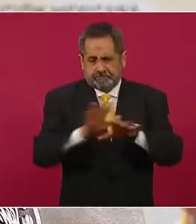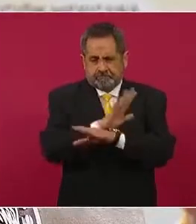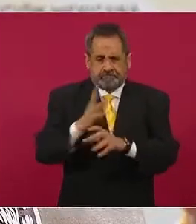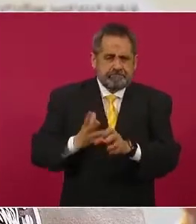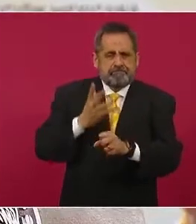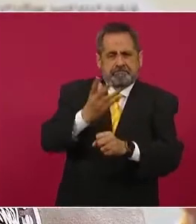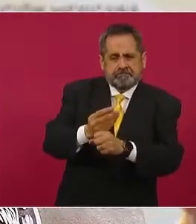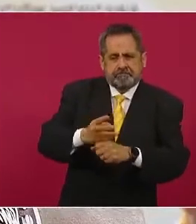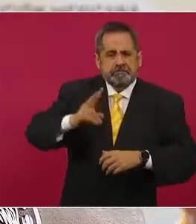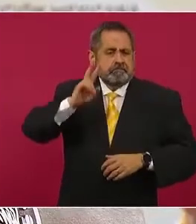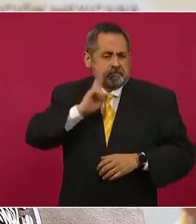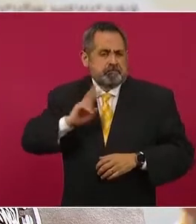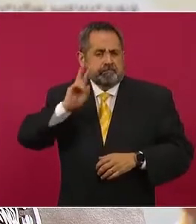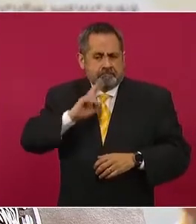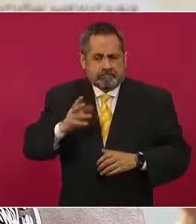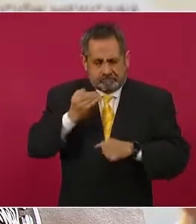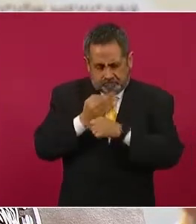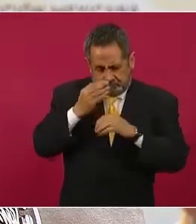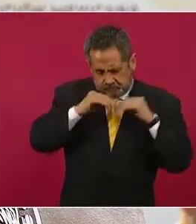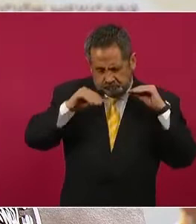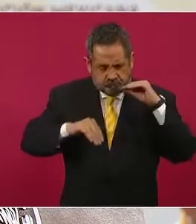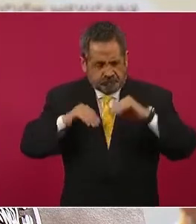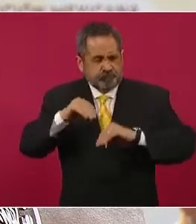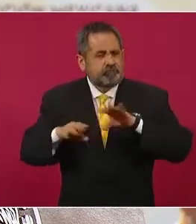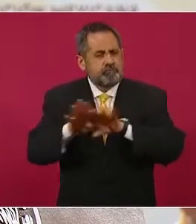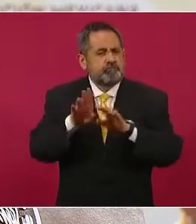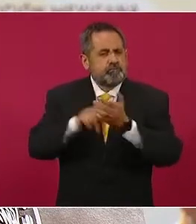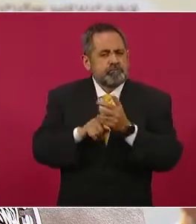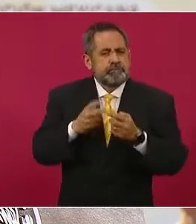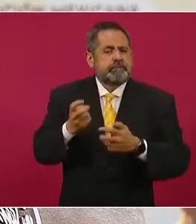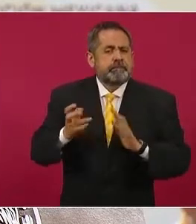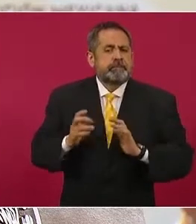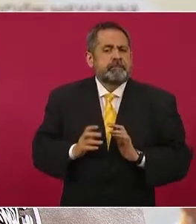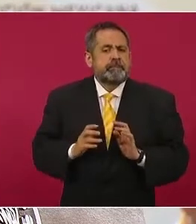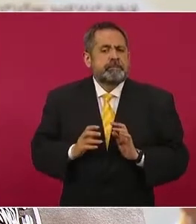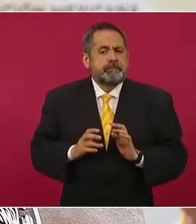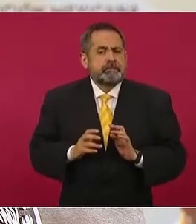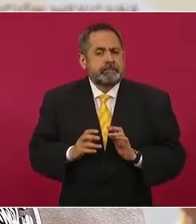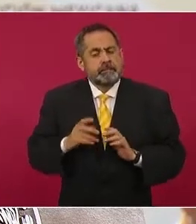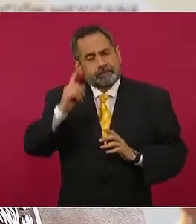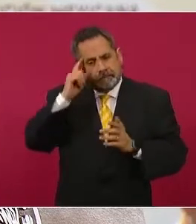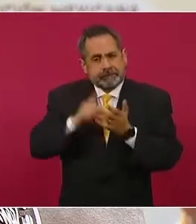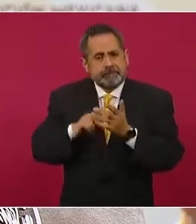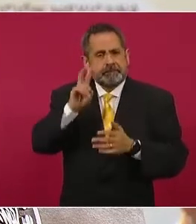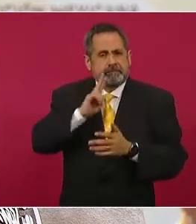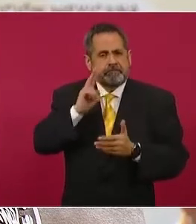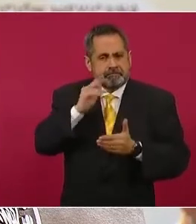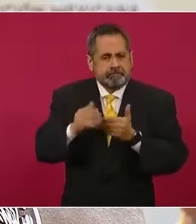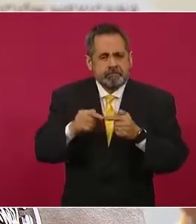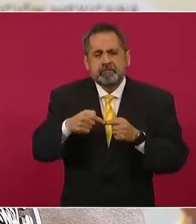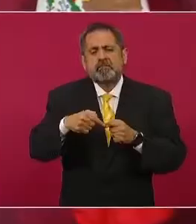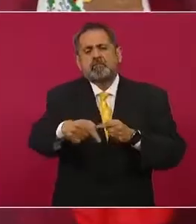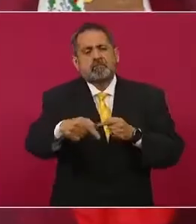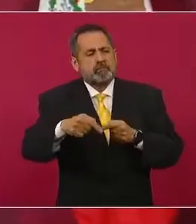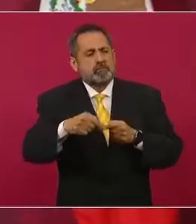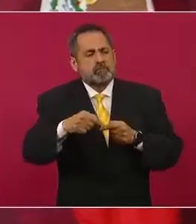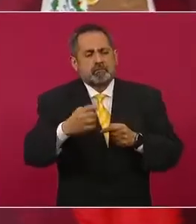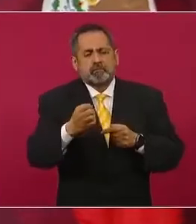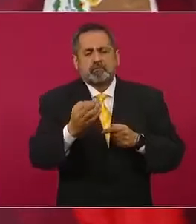trabajando en la elaboración de ella y creemos que avanzado el año podría